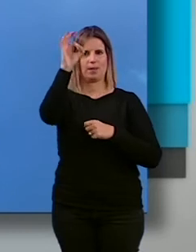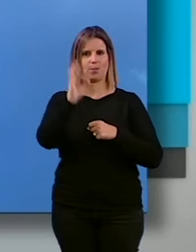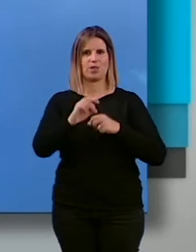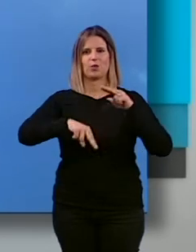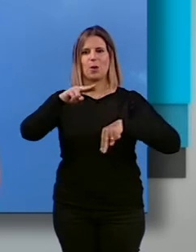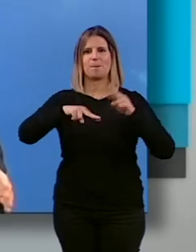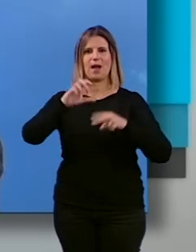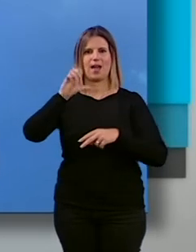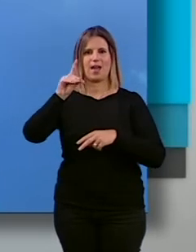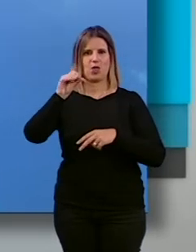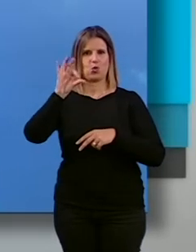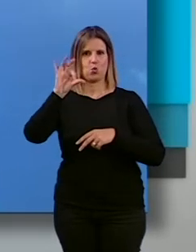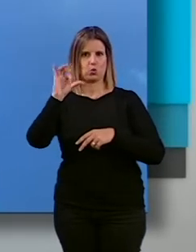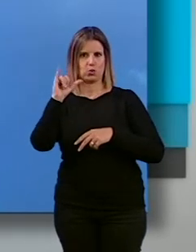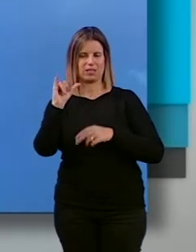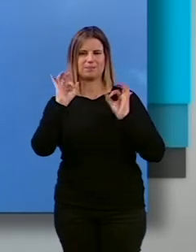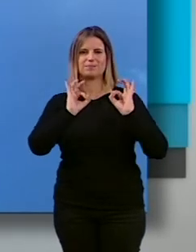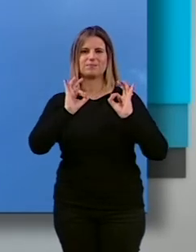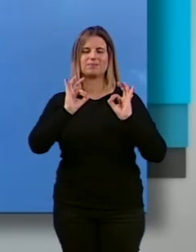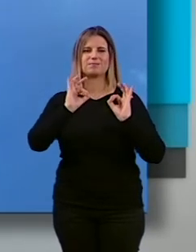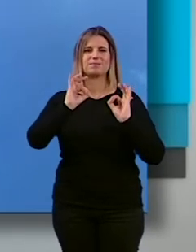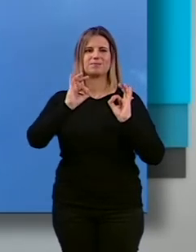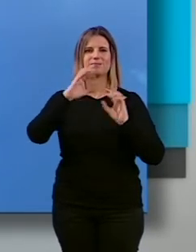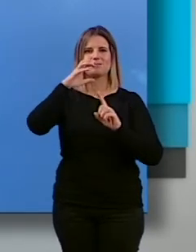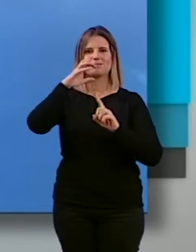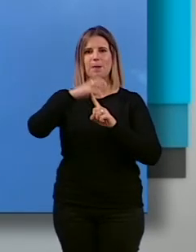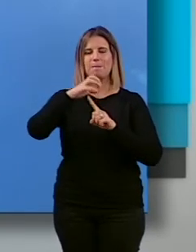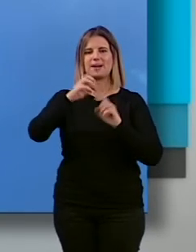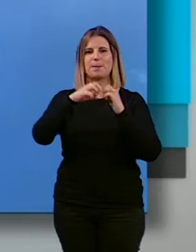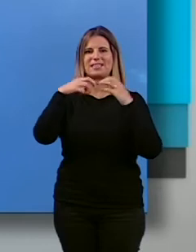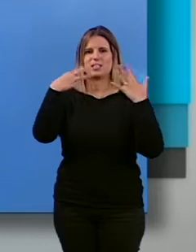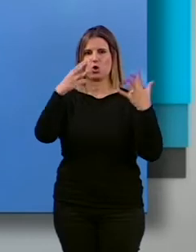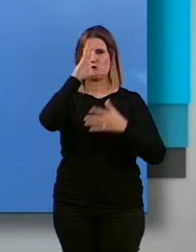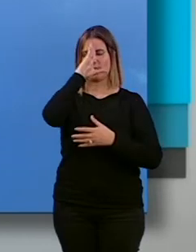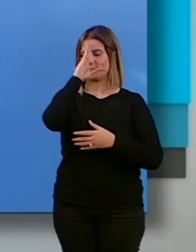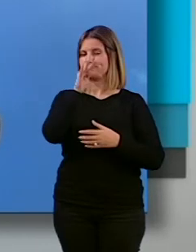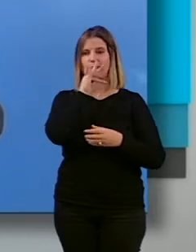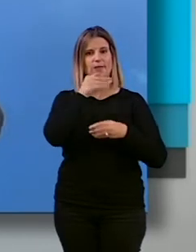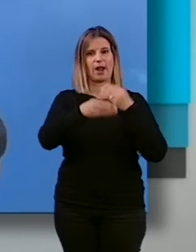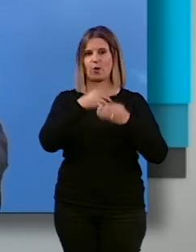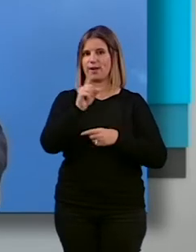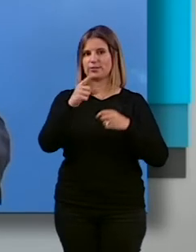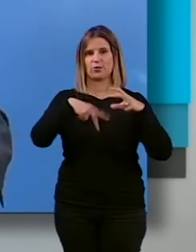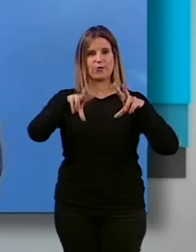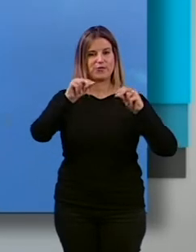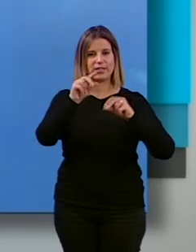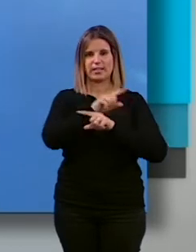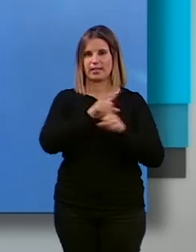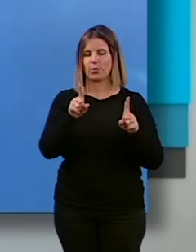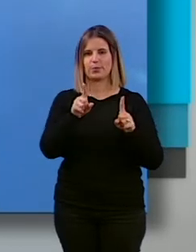en el plan EDUCI. Concretamente, el parque 28 de febrero no solamente no están terminadas, sino que además han